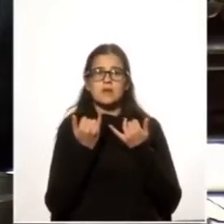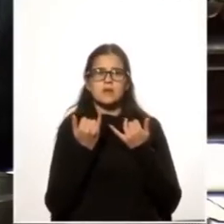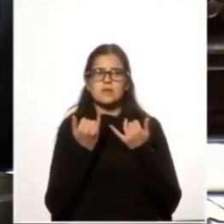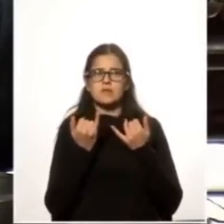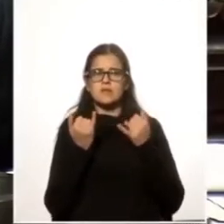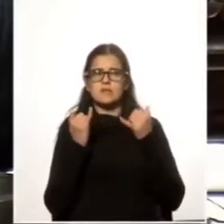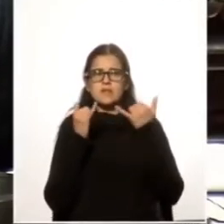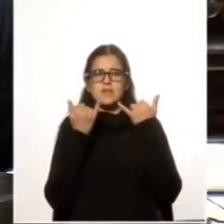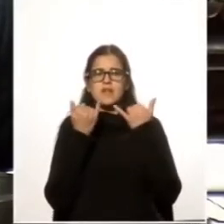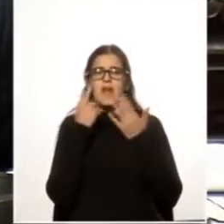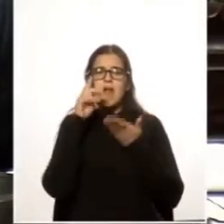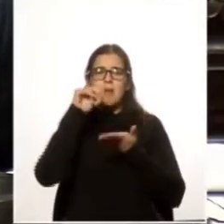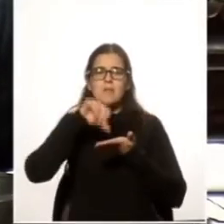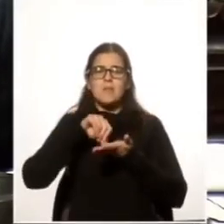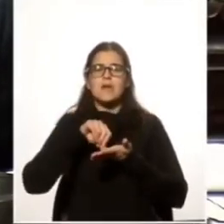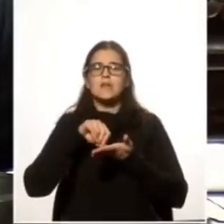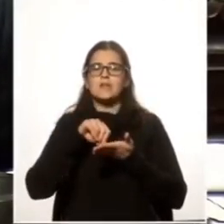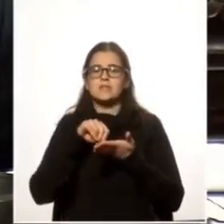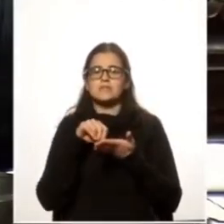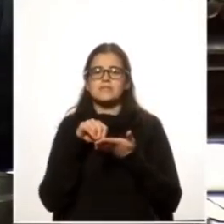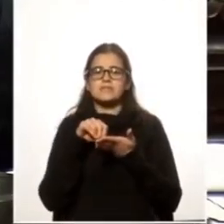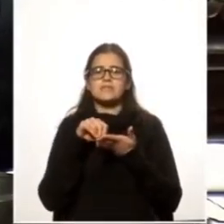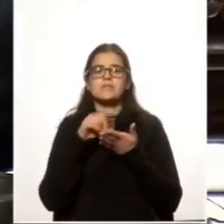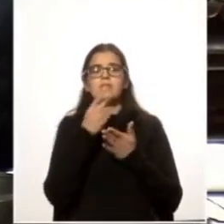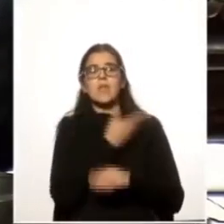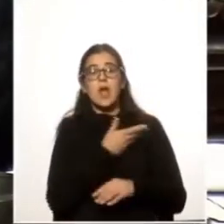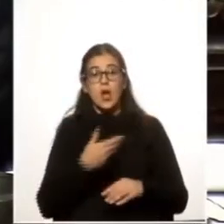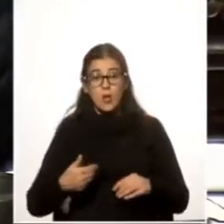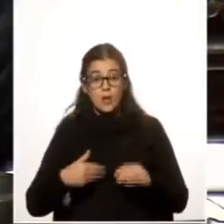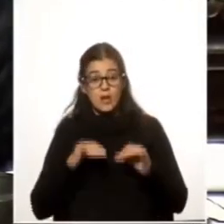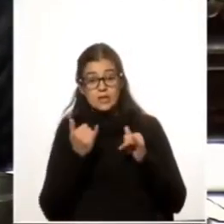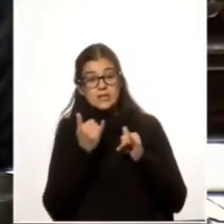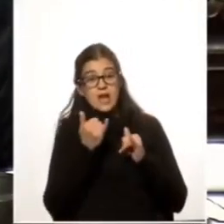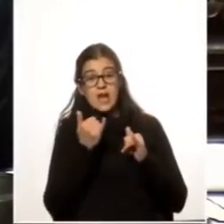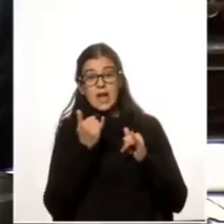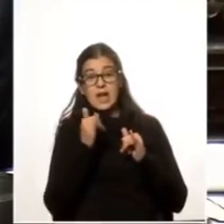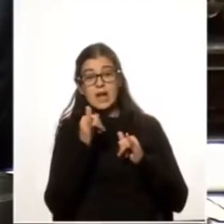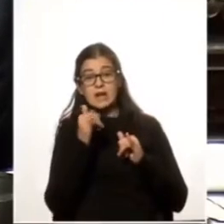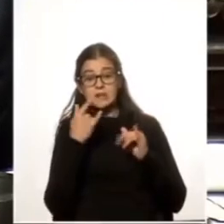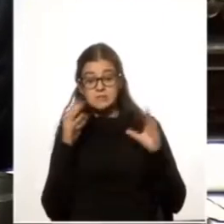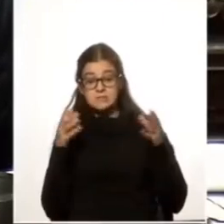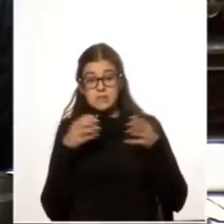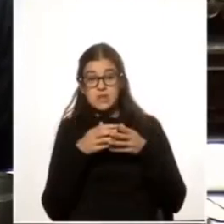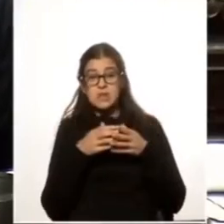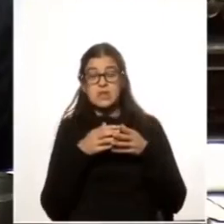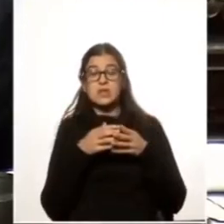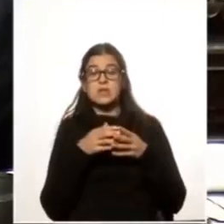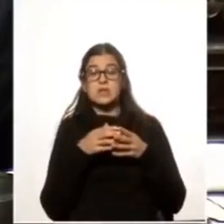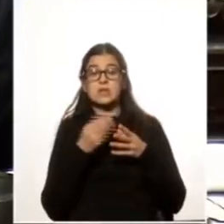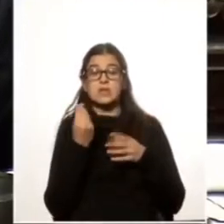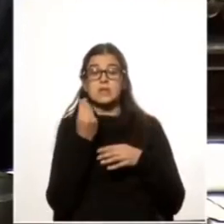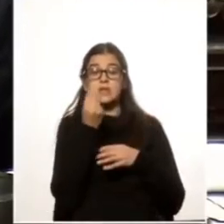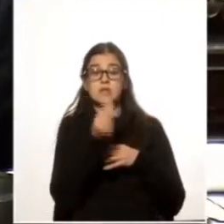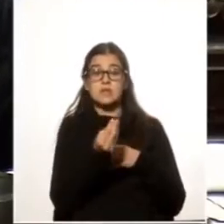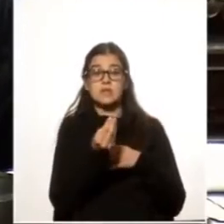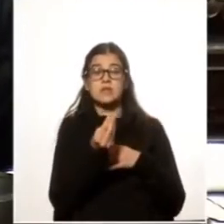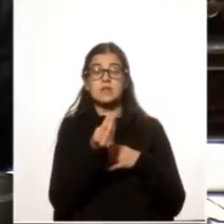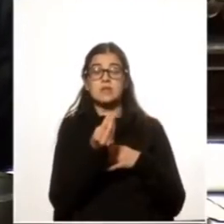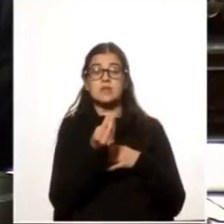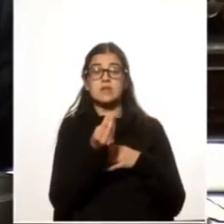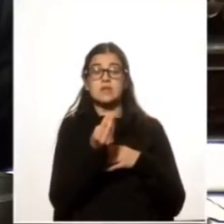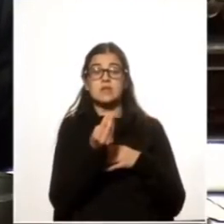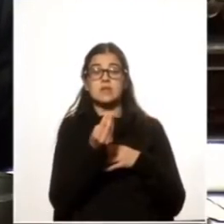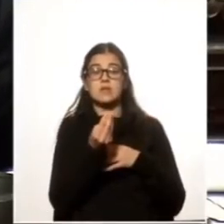país, al gobierno electo nada más y nada menos que